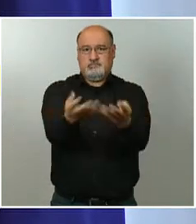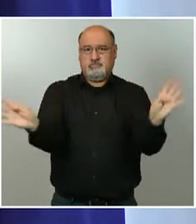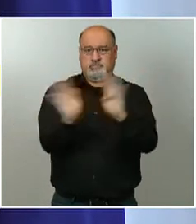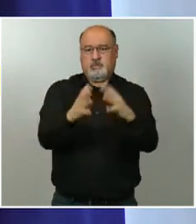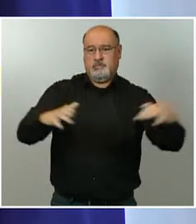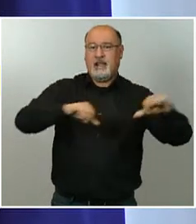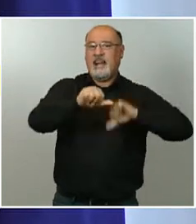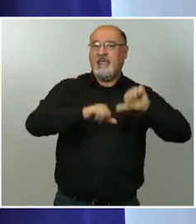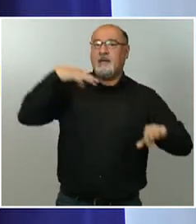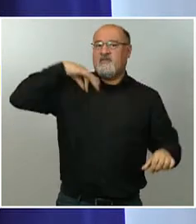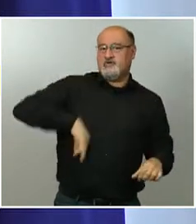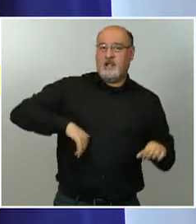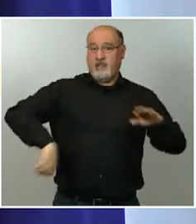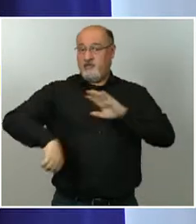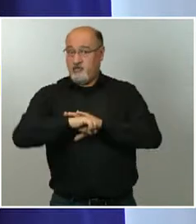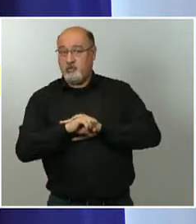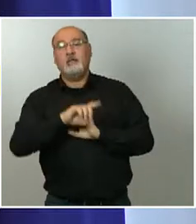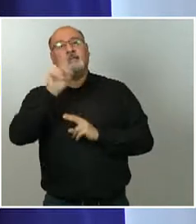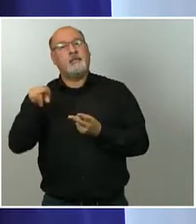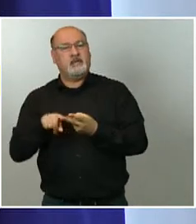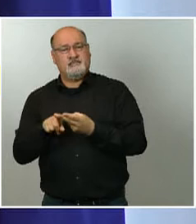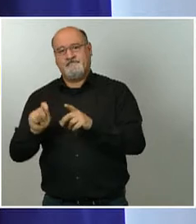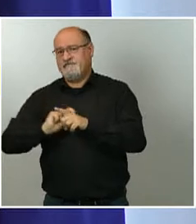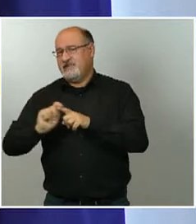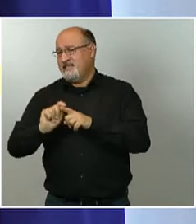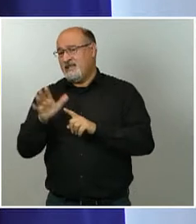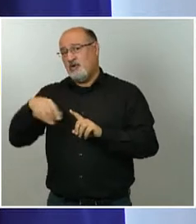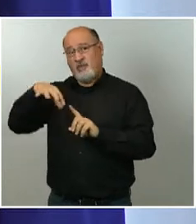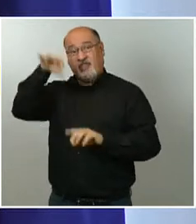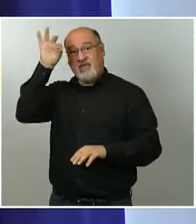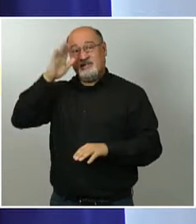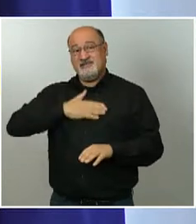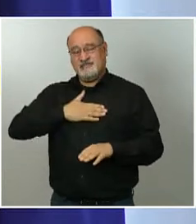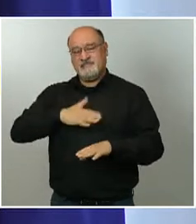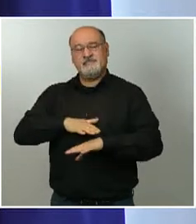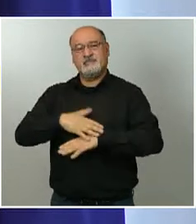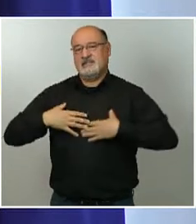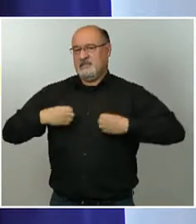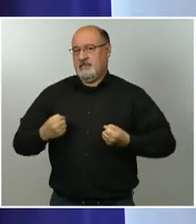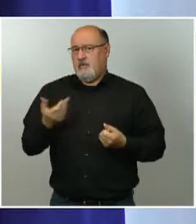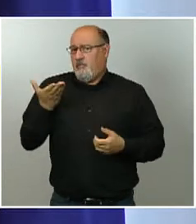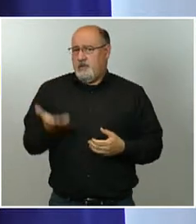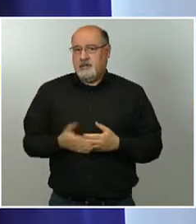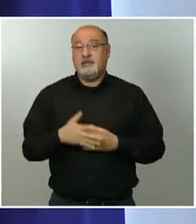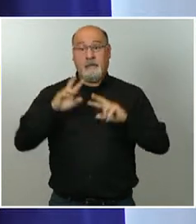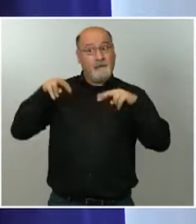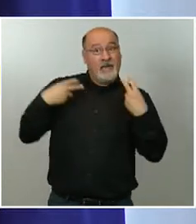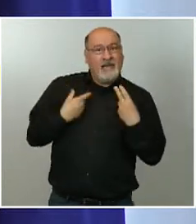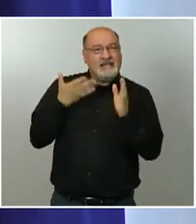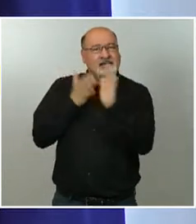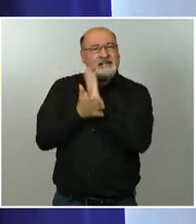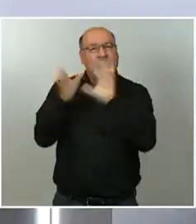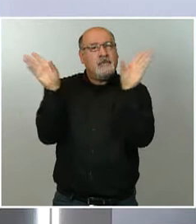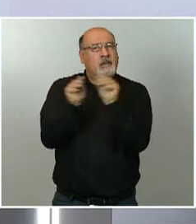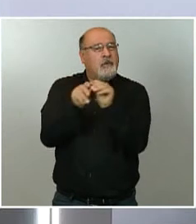como el criterio sanitario que es fundamental. Si me permiten, voy a hacer una pequeña recapitulación,